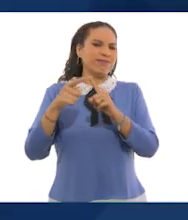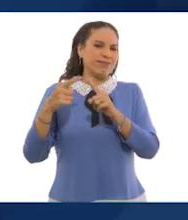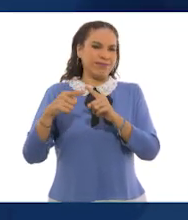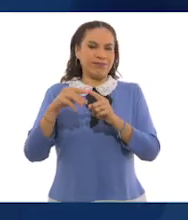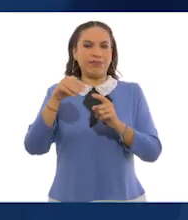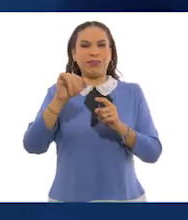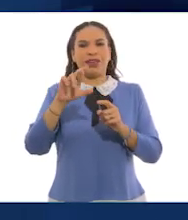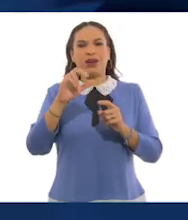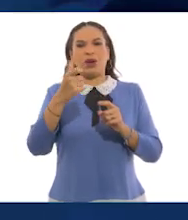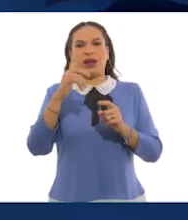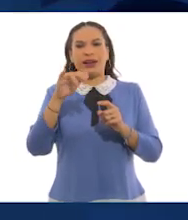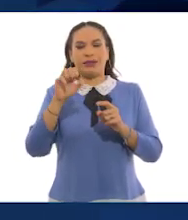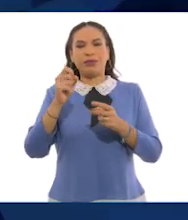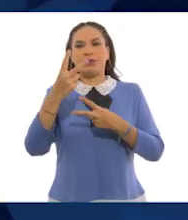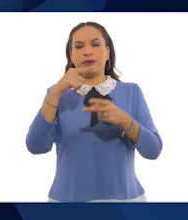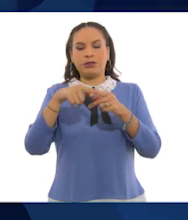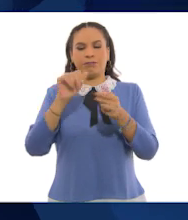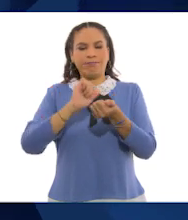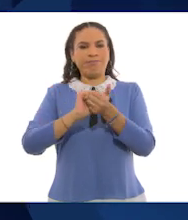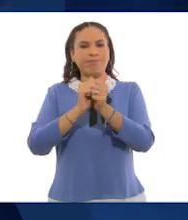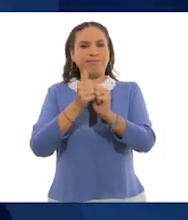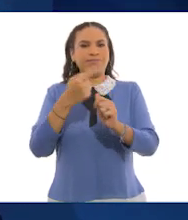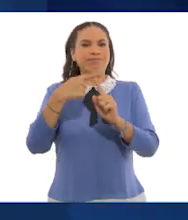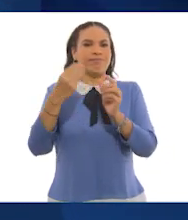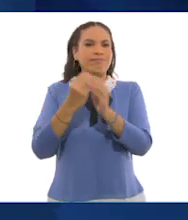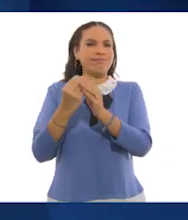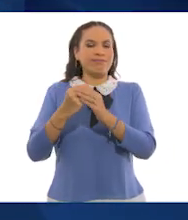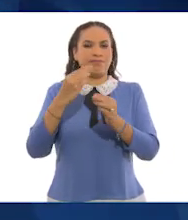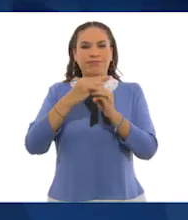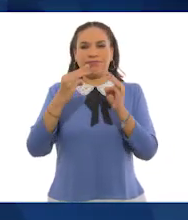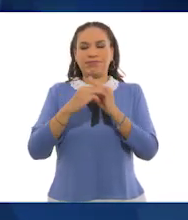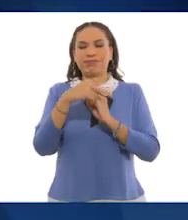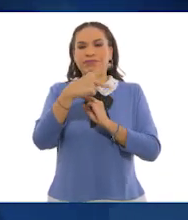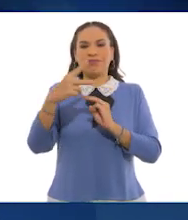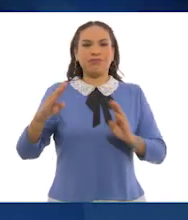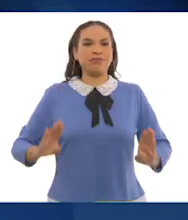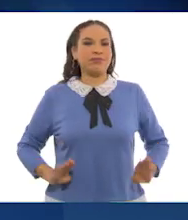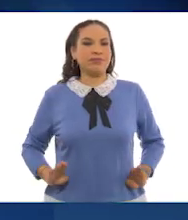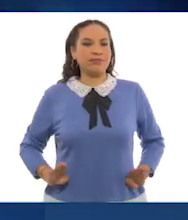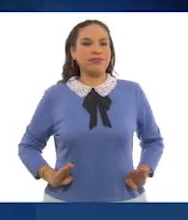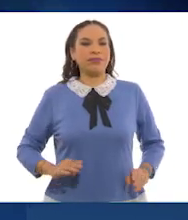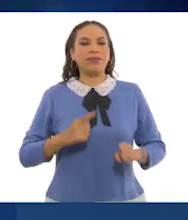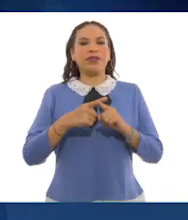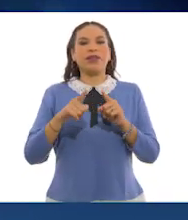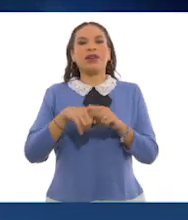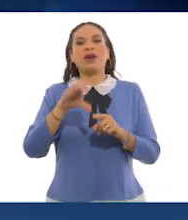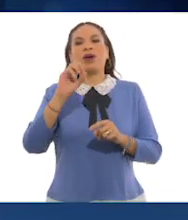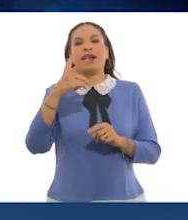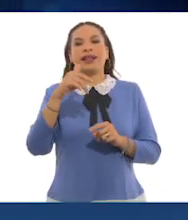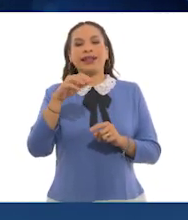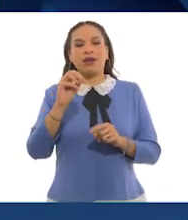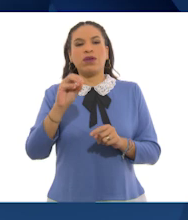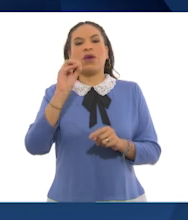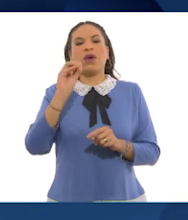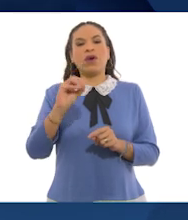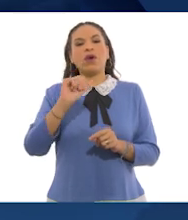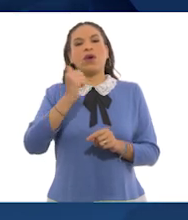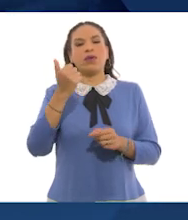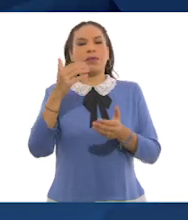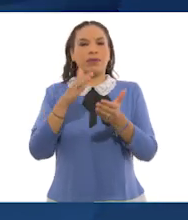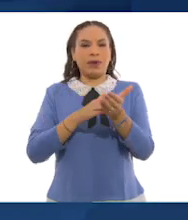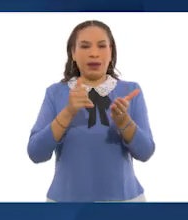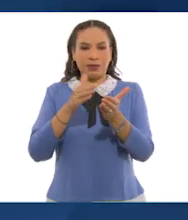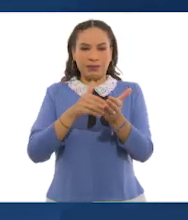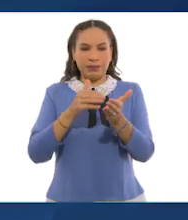proceso tiene una duración distinta para cada tipo de material y va desde pocos días para residuos orgánicos o papel